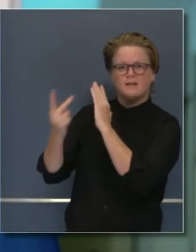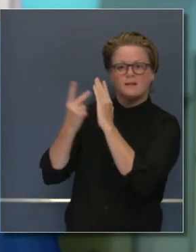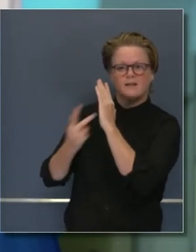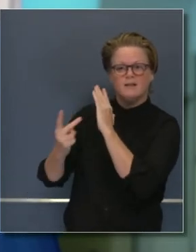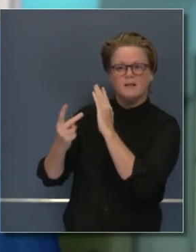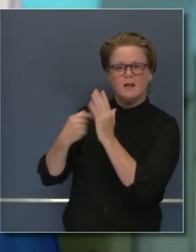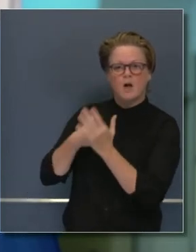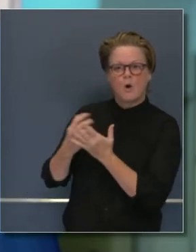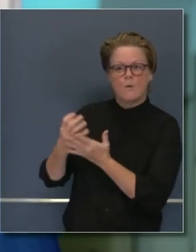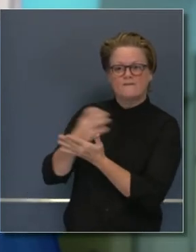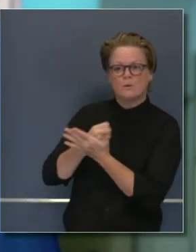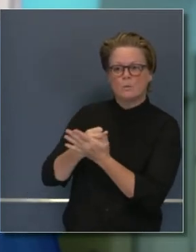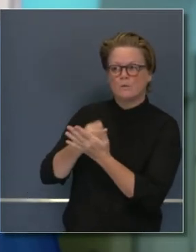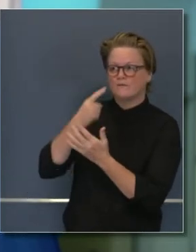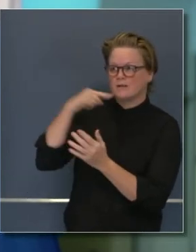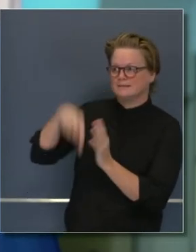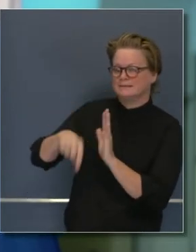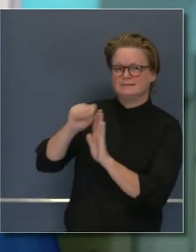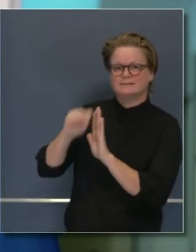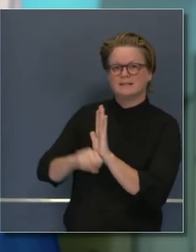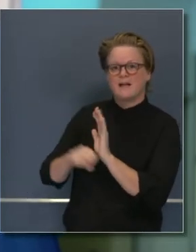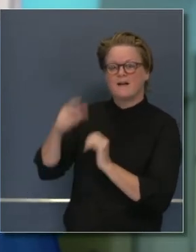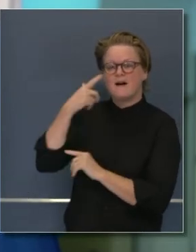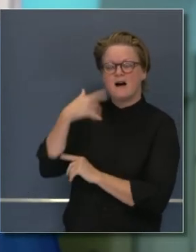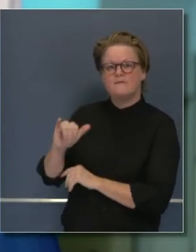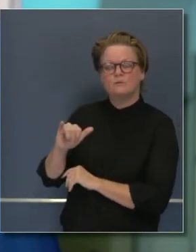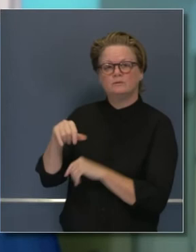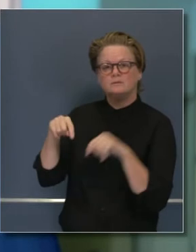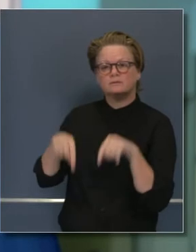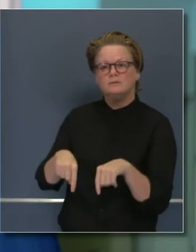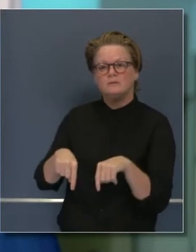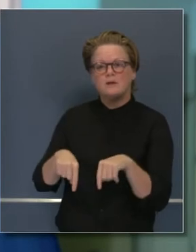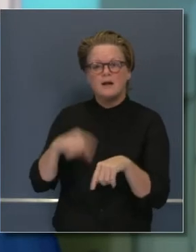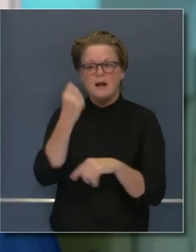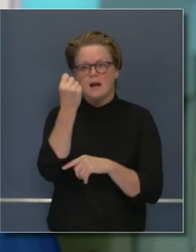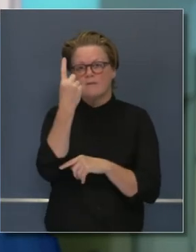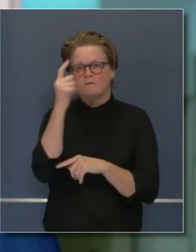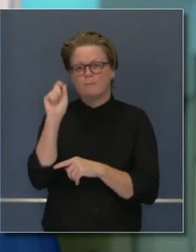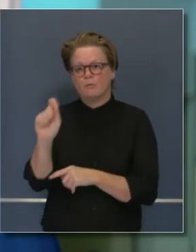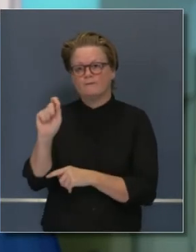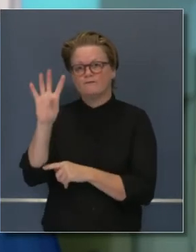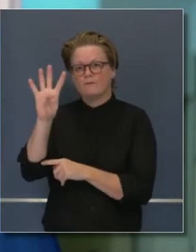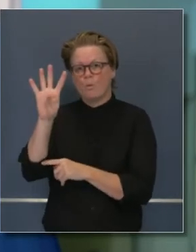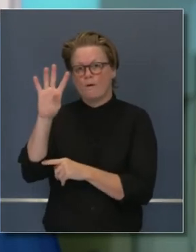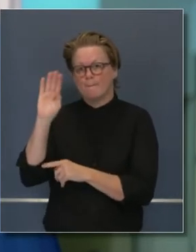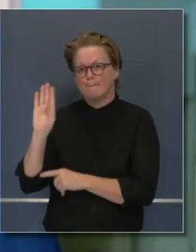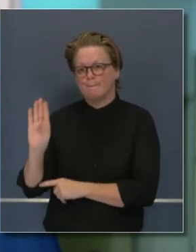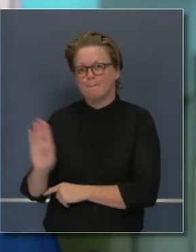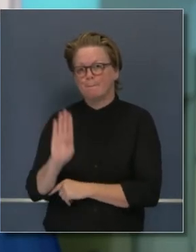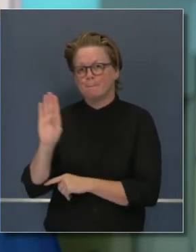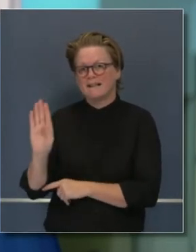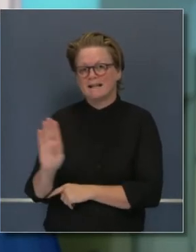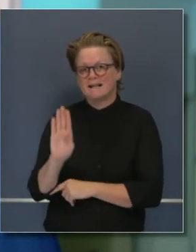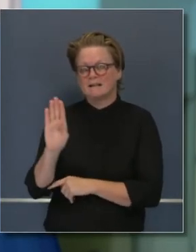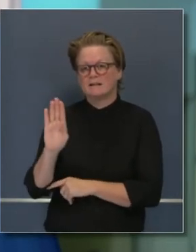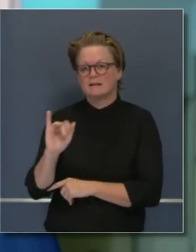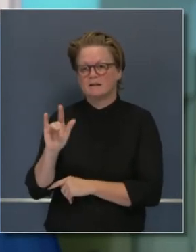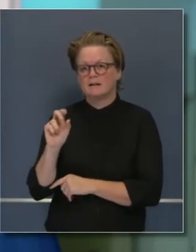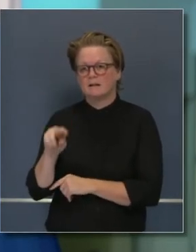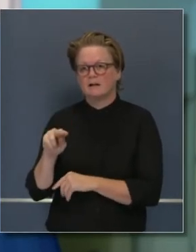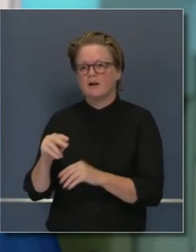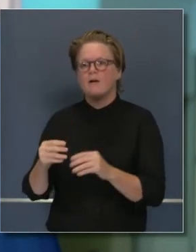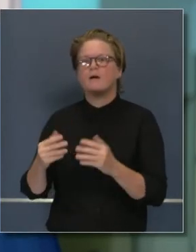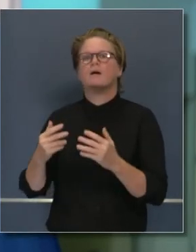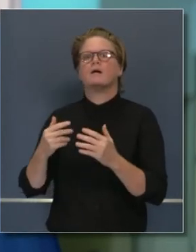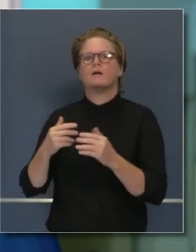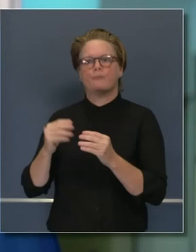proyectado sobre ingresos para el Estado. Son mayores de lo que habíamos anticipado. 11,4 millones de lo que habíamos anticipado hace